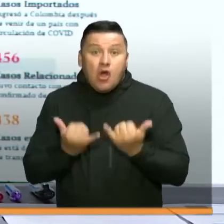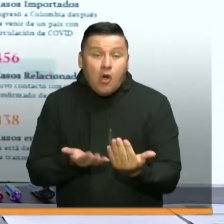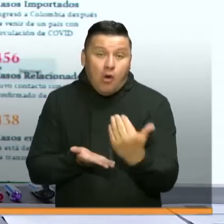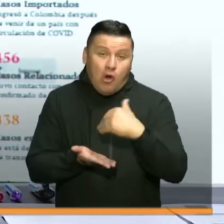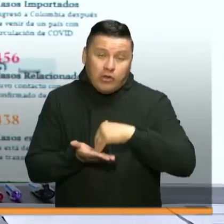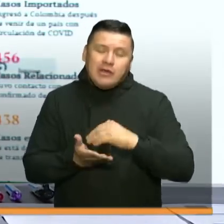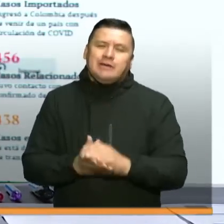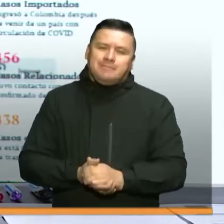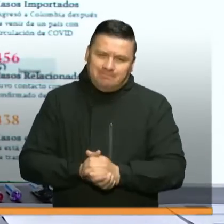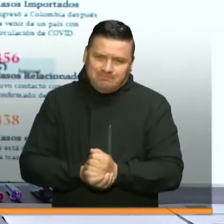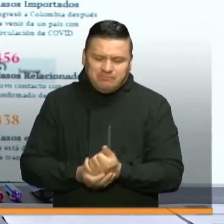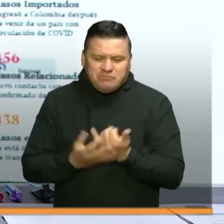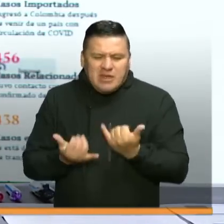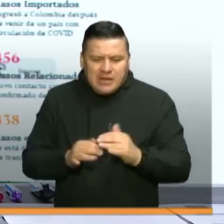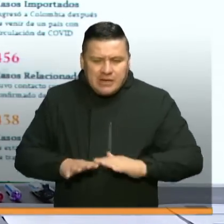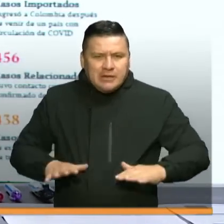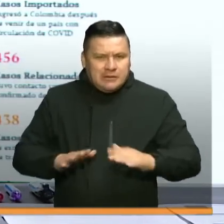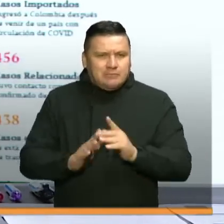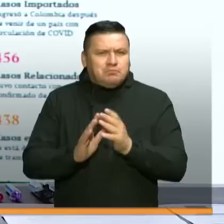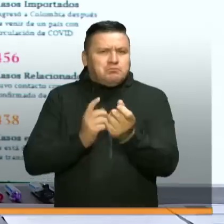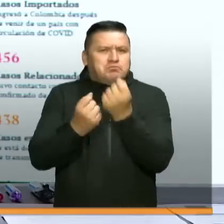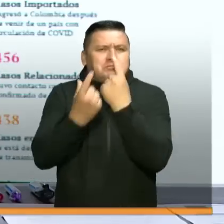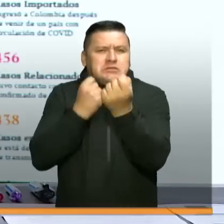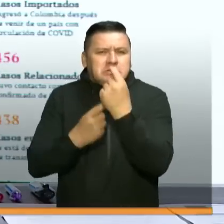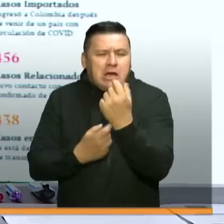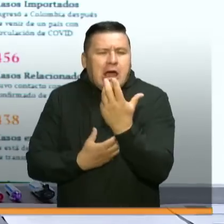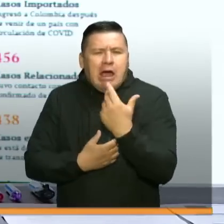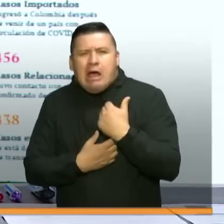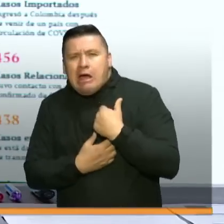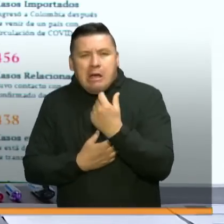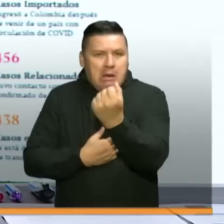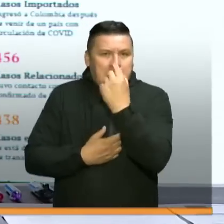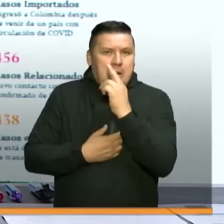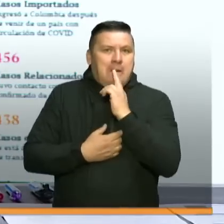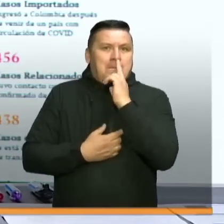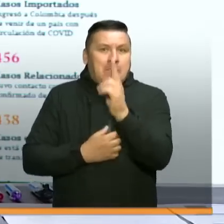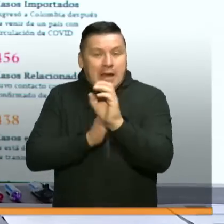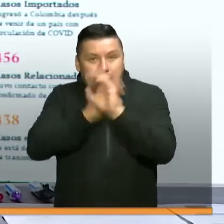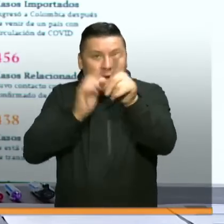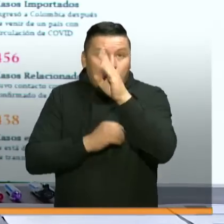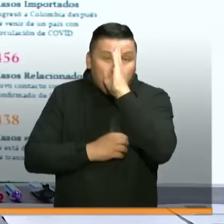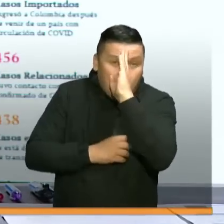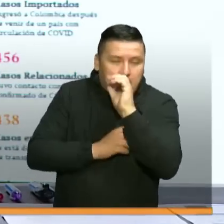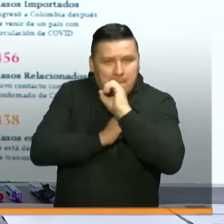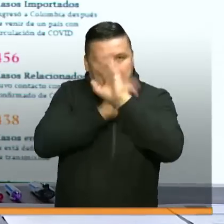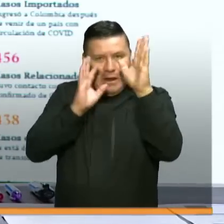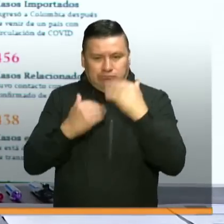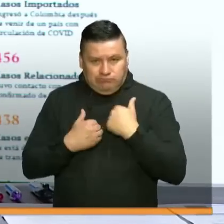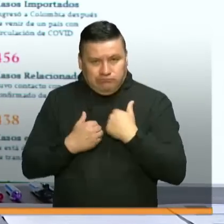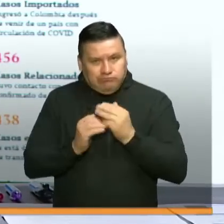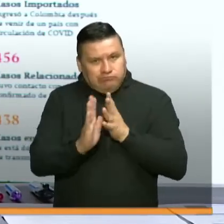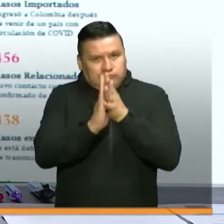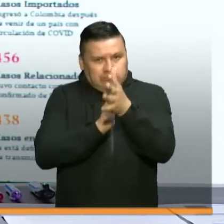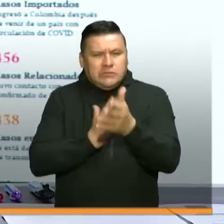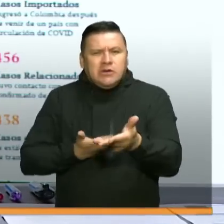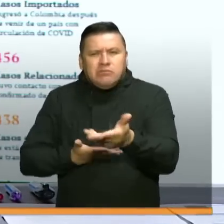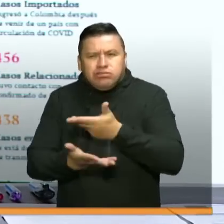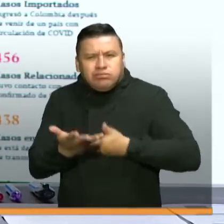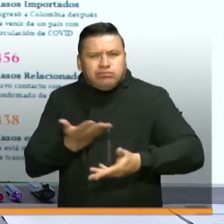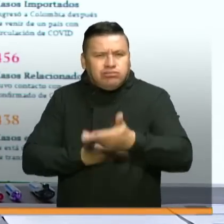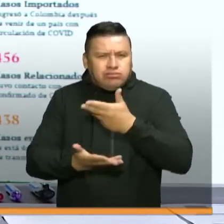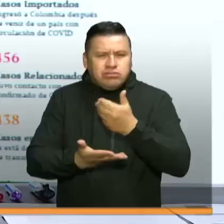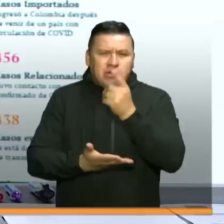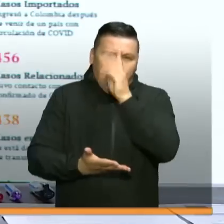una vez más estamos aquí para contestar preguntas que ustedes tengan, aclarar dudas, para poder intercambiar